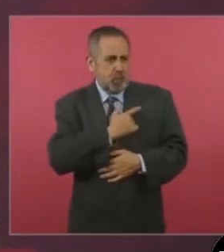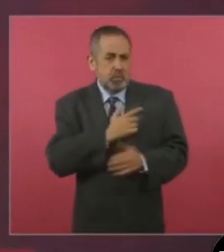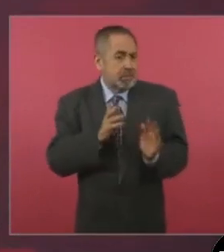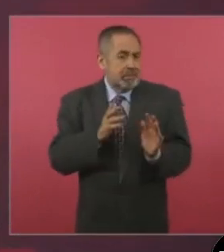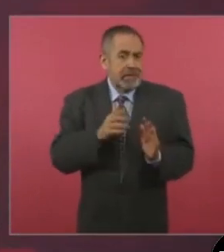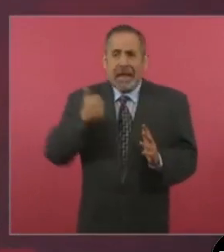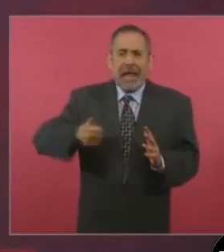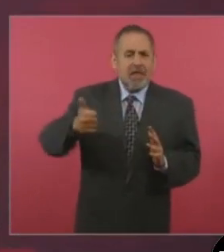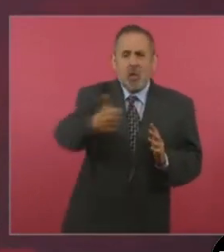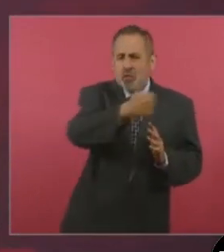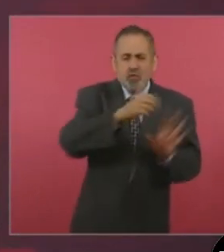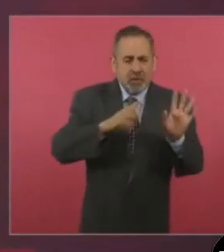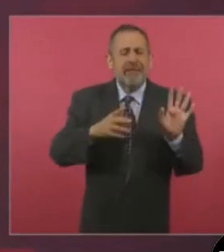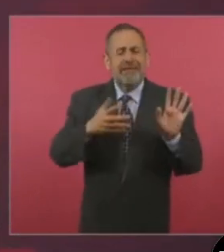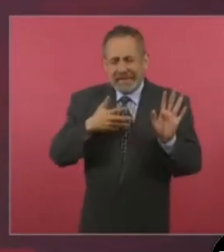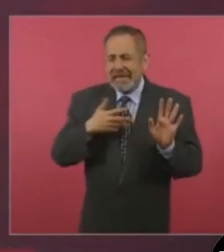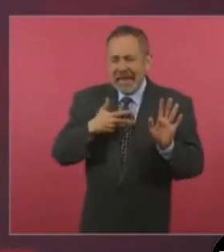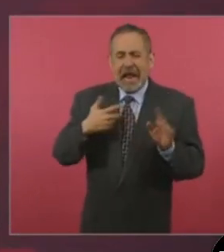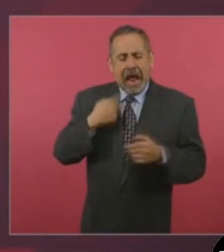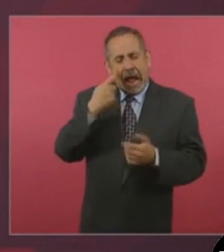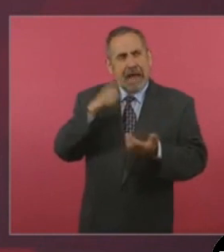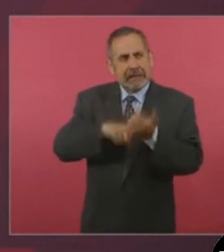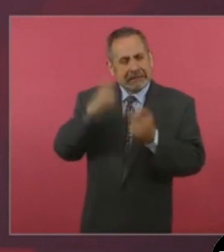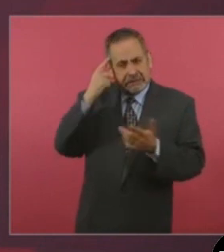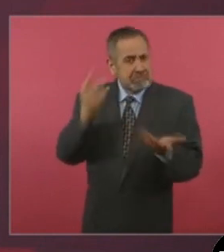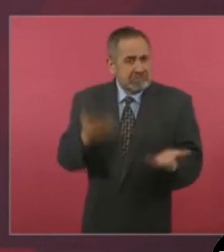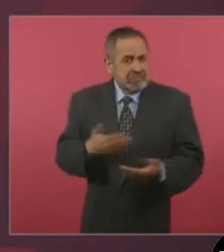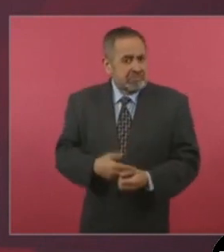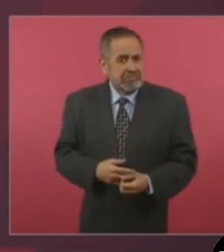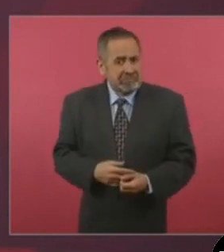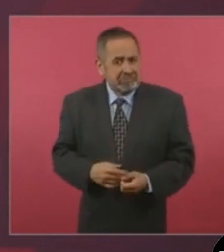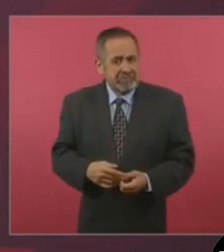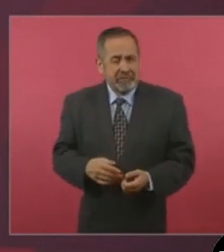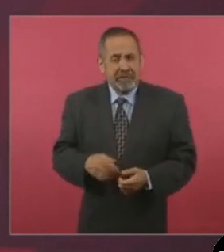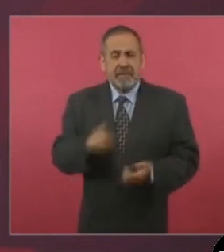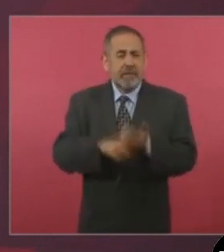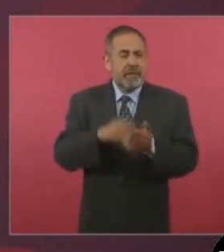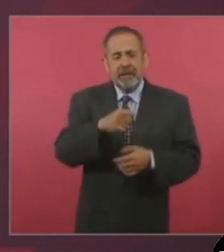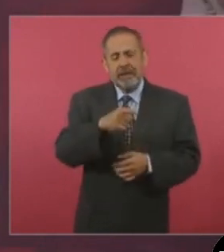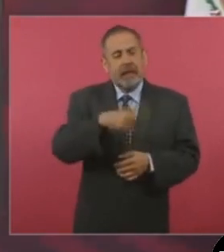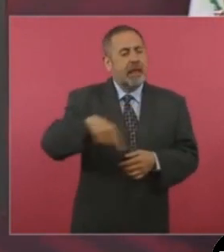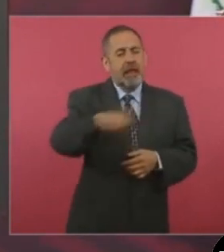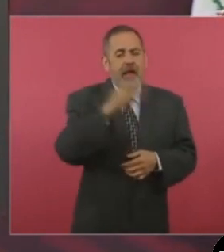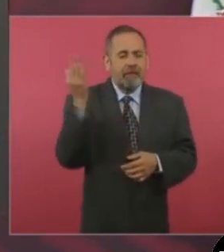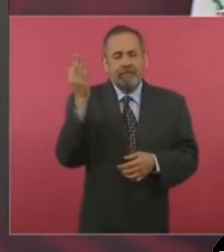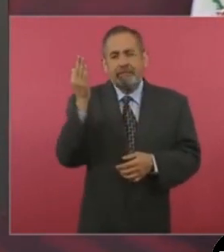es también falso eso de que